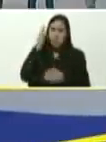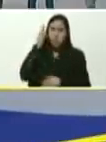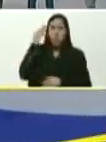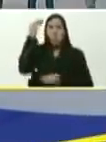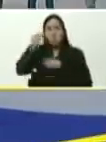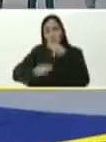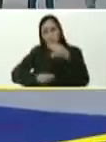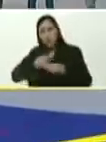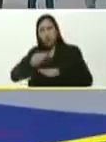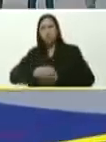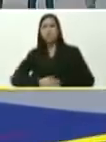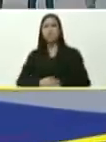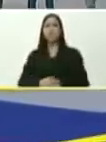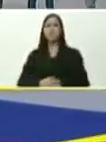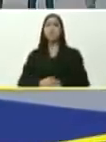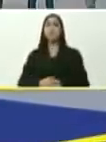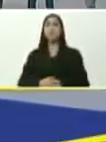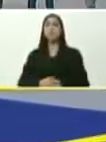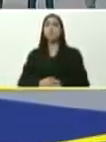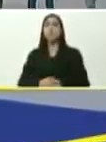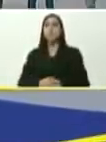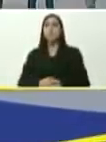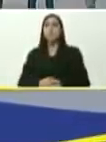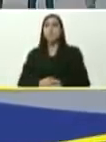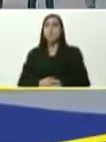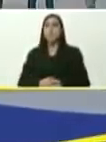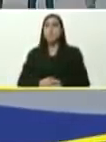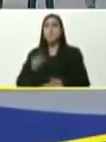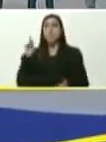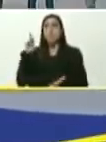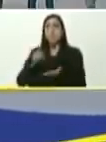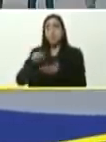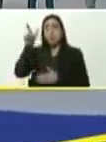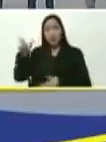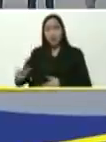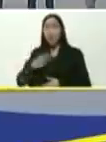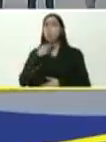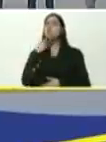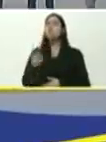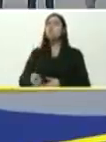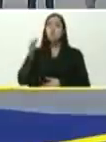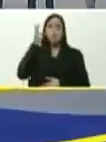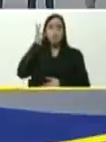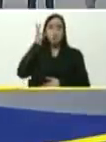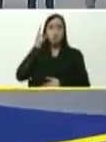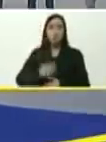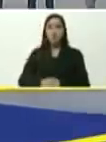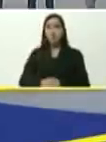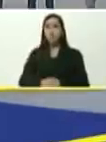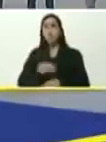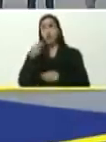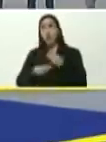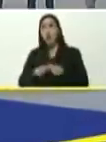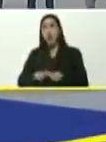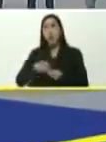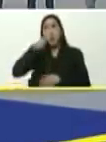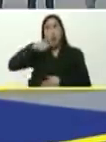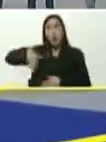Berto, igualmente, está una de las voceras, del Poder Popular,